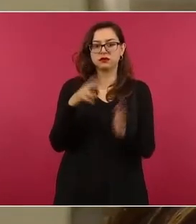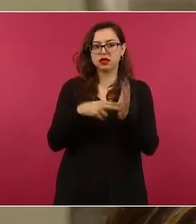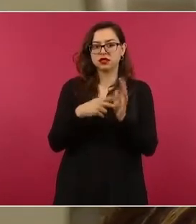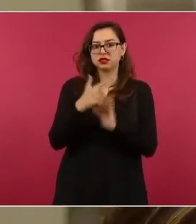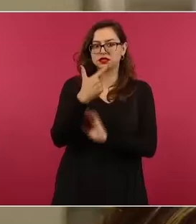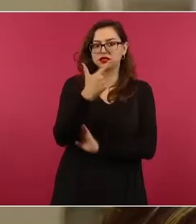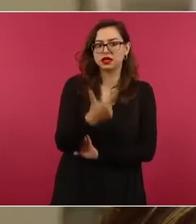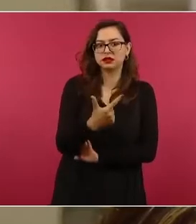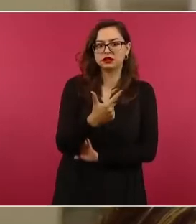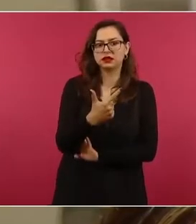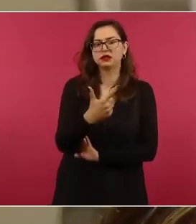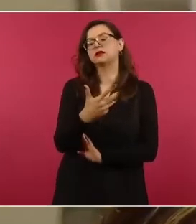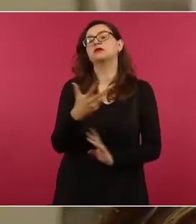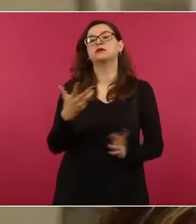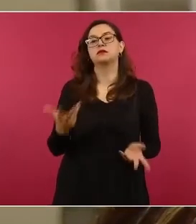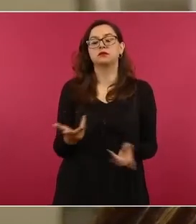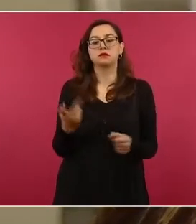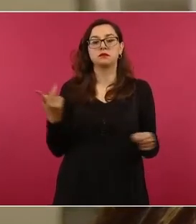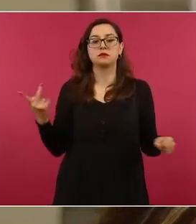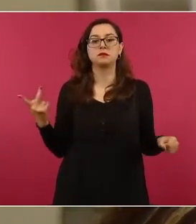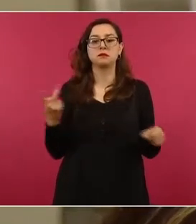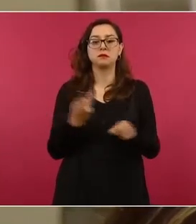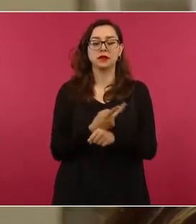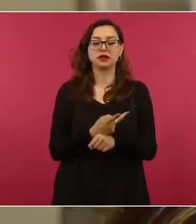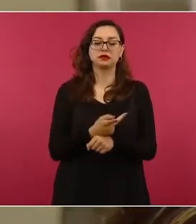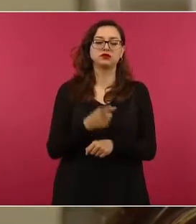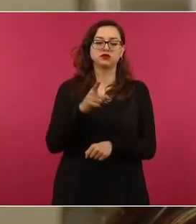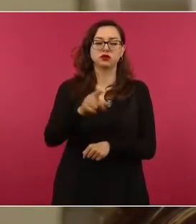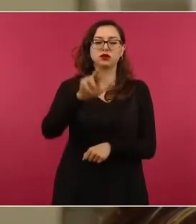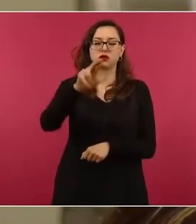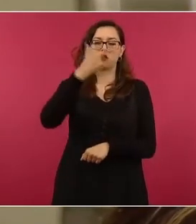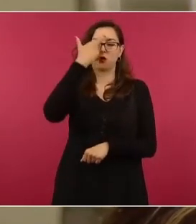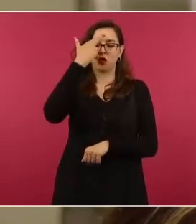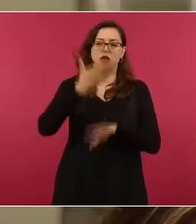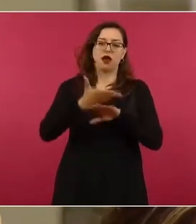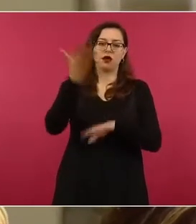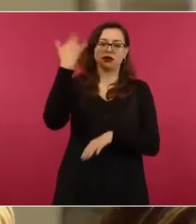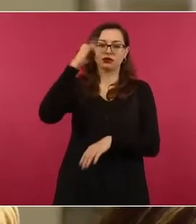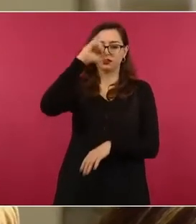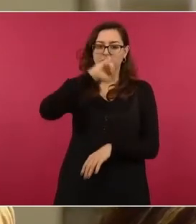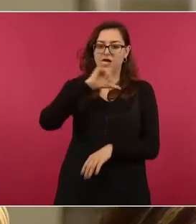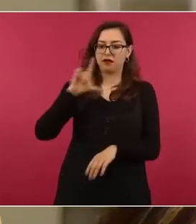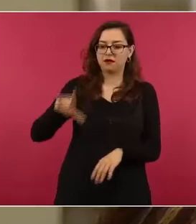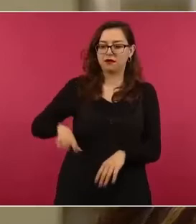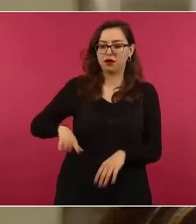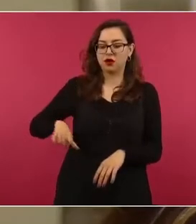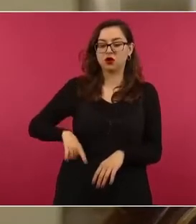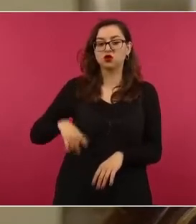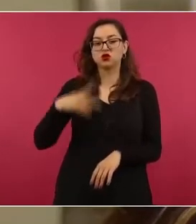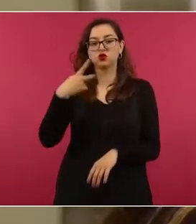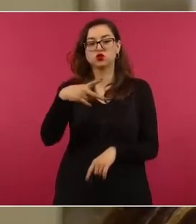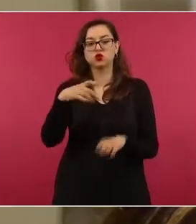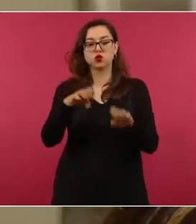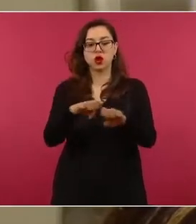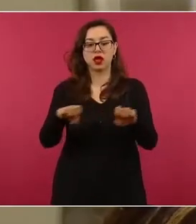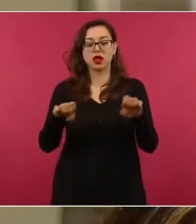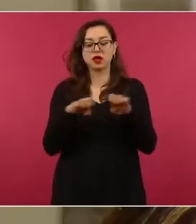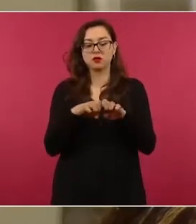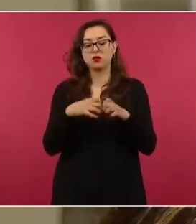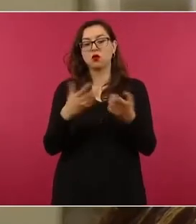encontré que funcionarios de su entonces gabinete y de su actual gabinete participaron en la entrega y venta de predios de Servimet